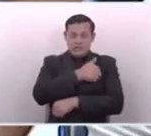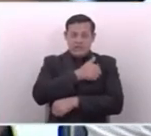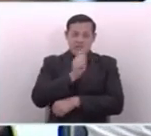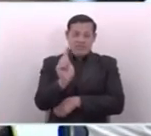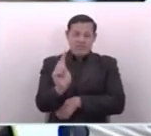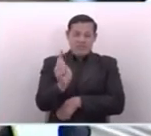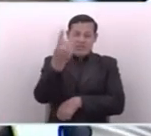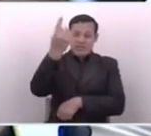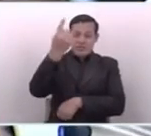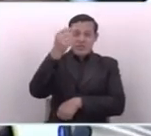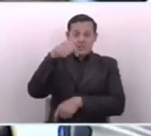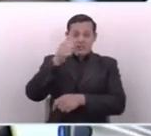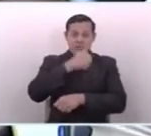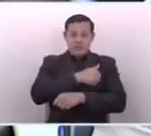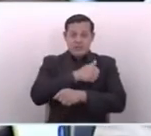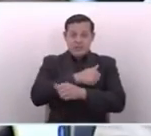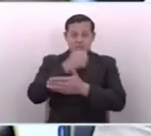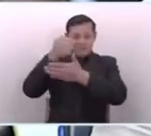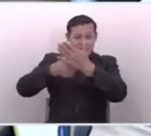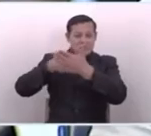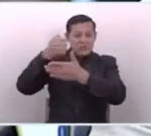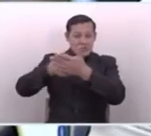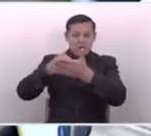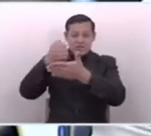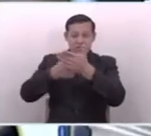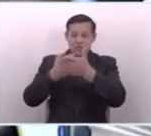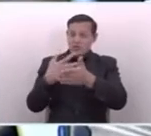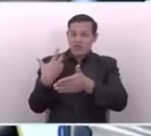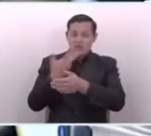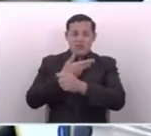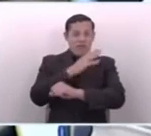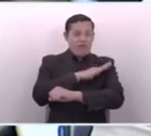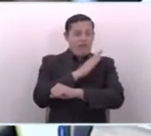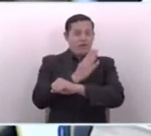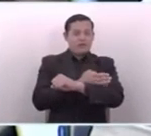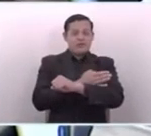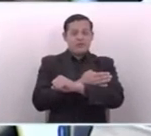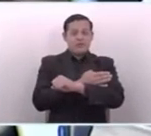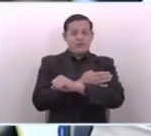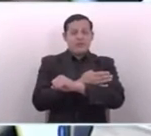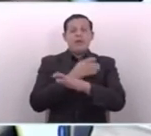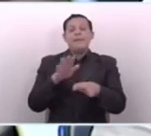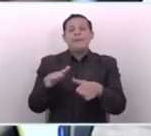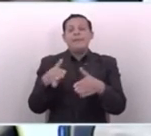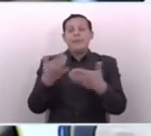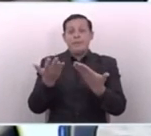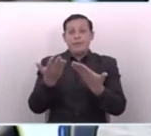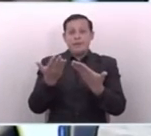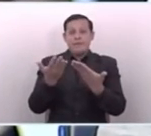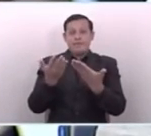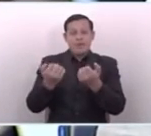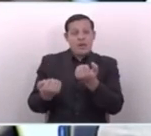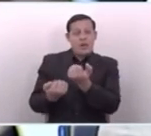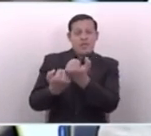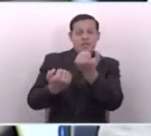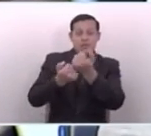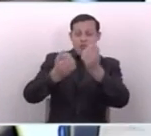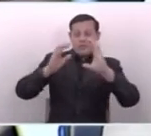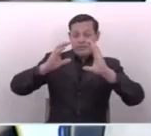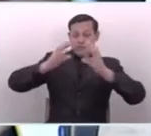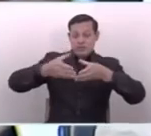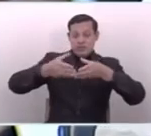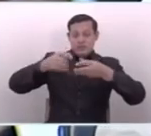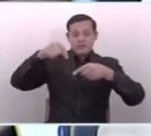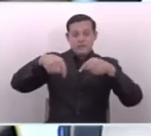prioridad a la que le deberíamos apostar con toda fuerza y para el apoyo al sector